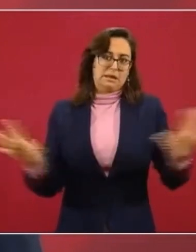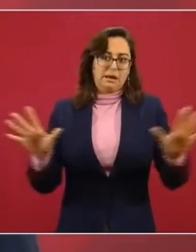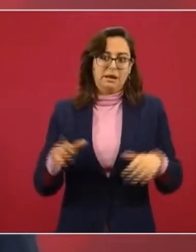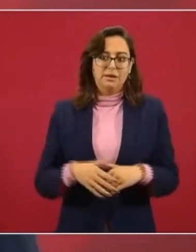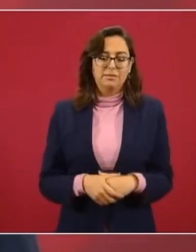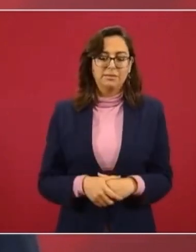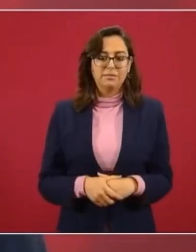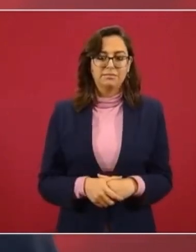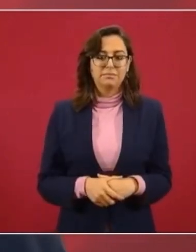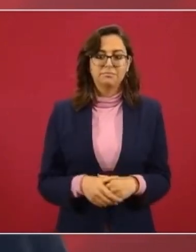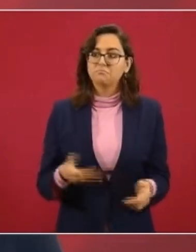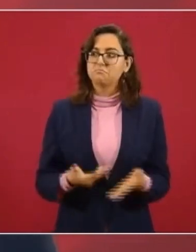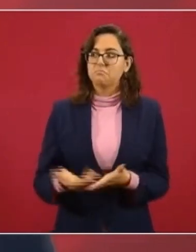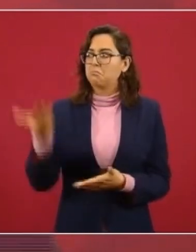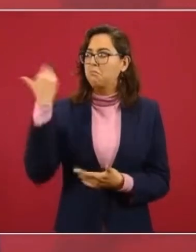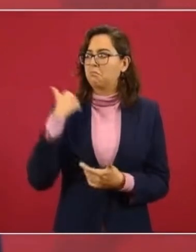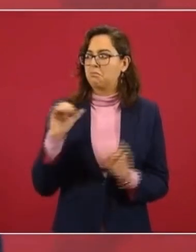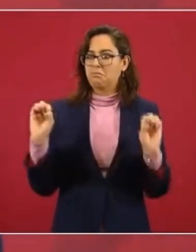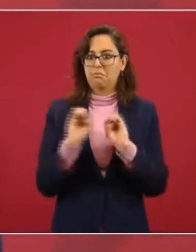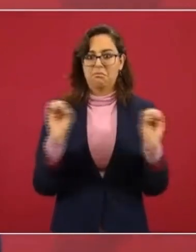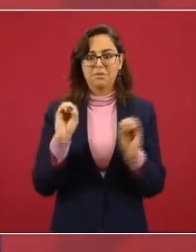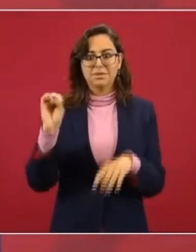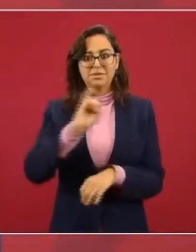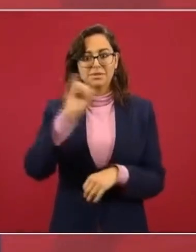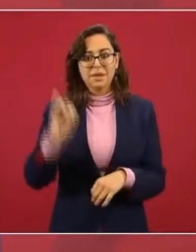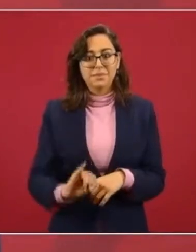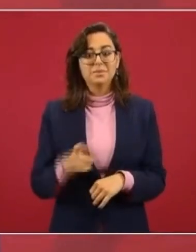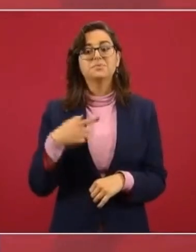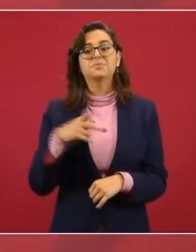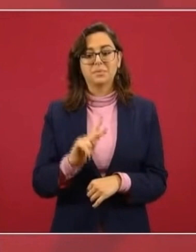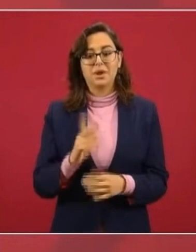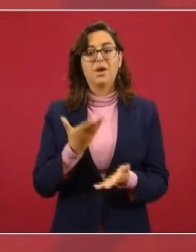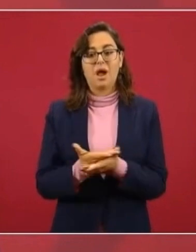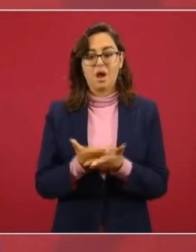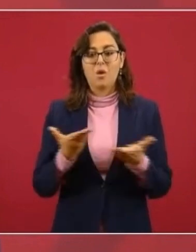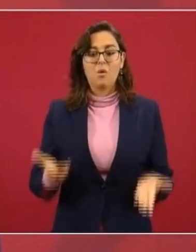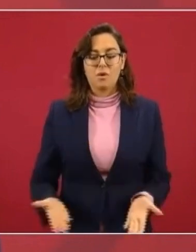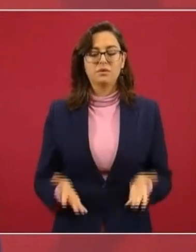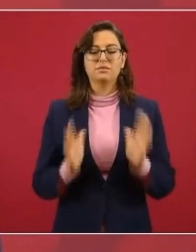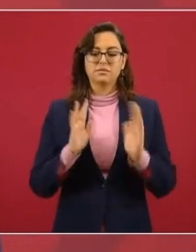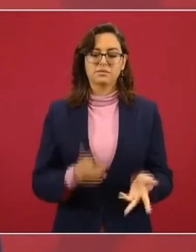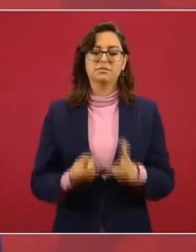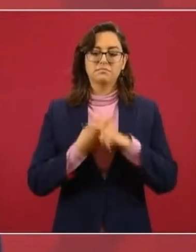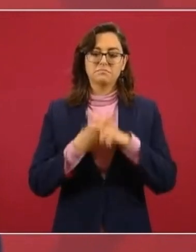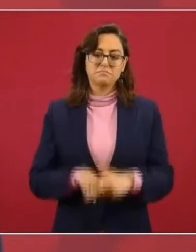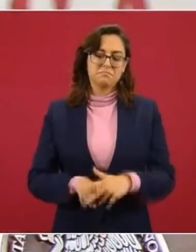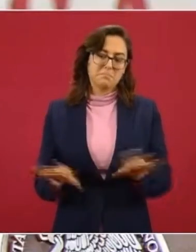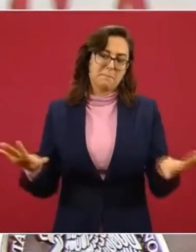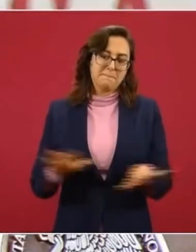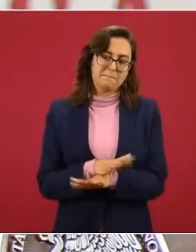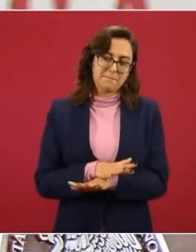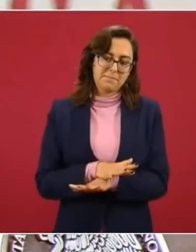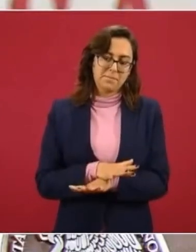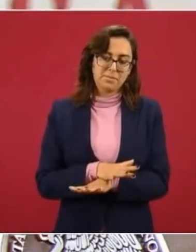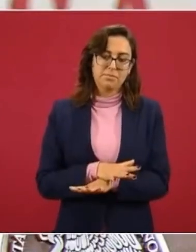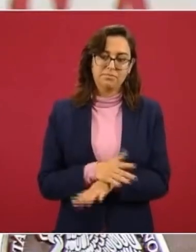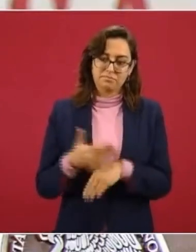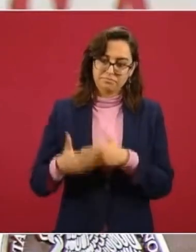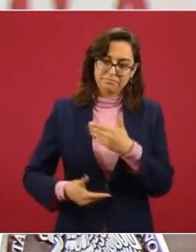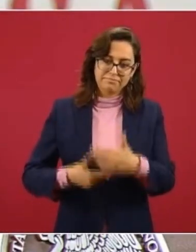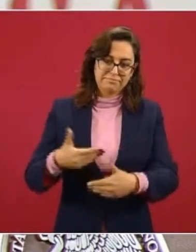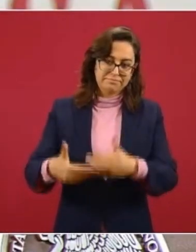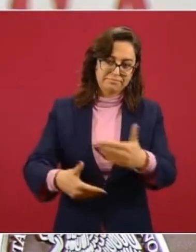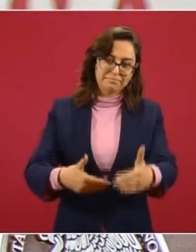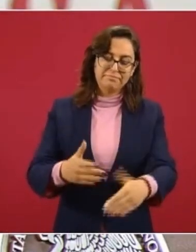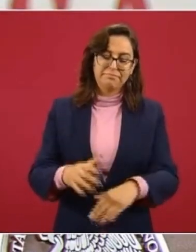pero ya se inició un proceso de transformación y ya está dando